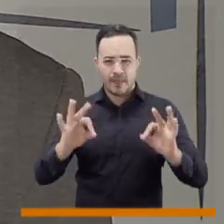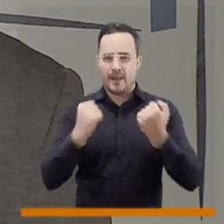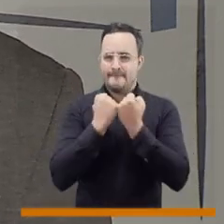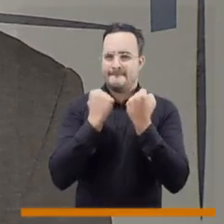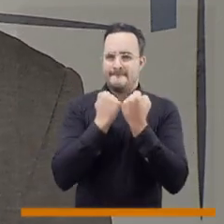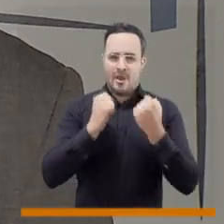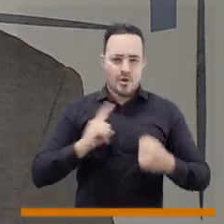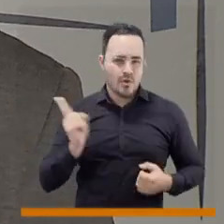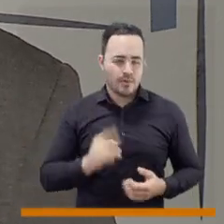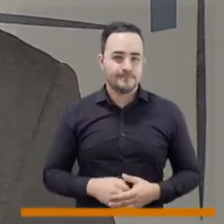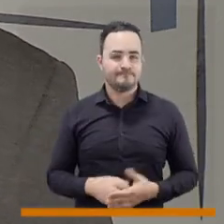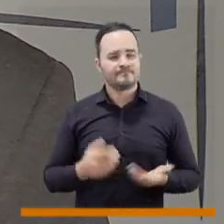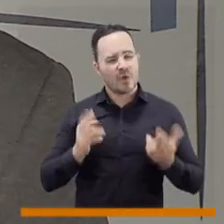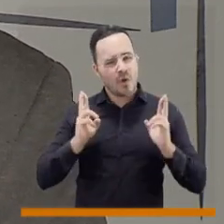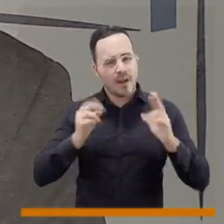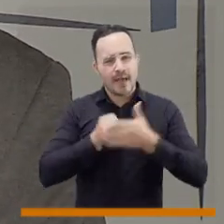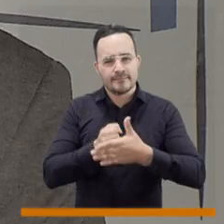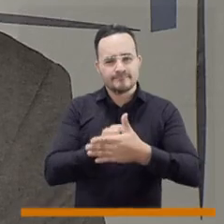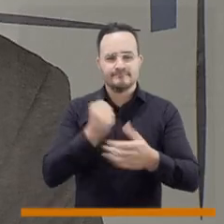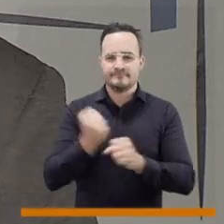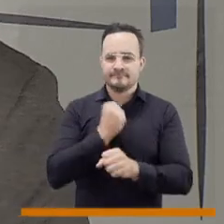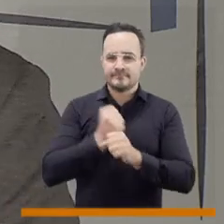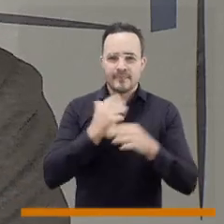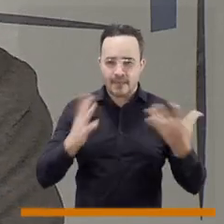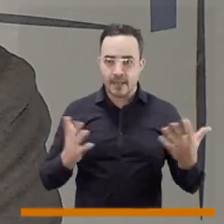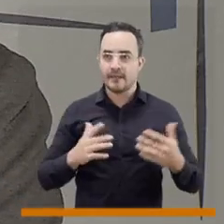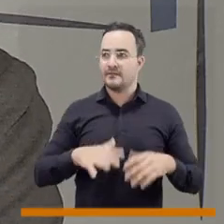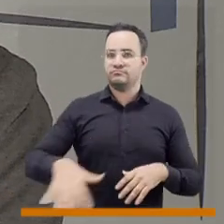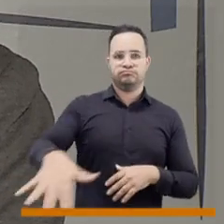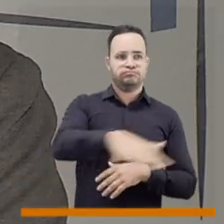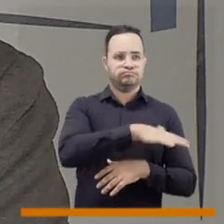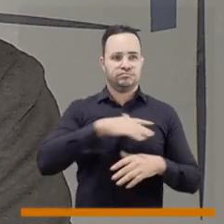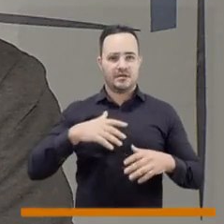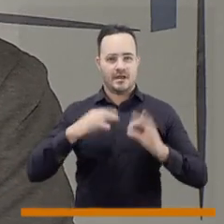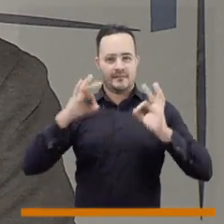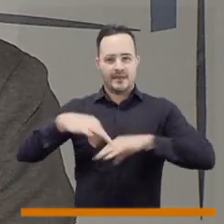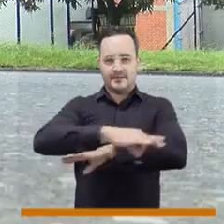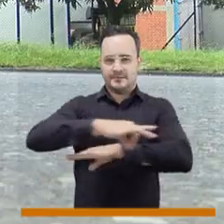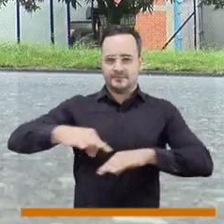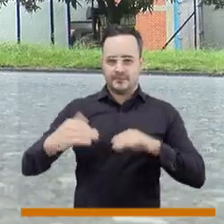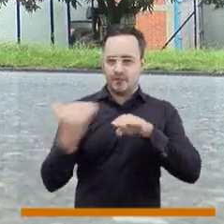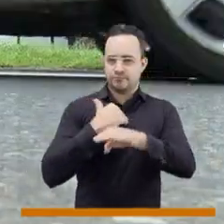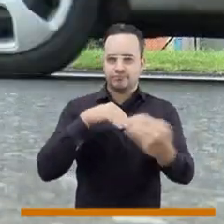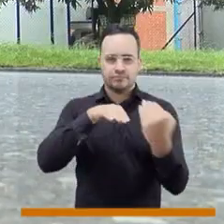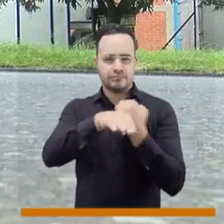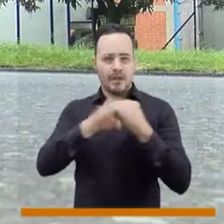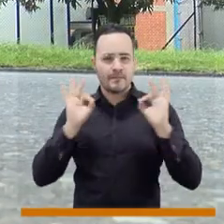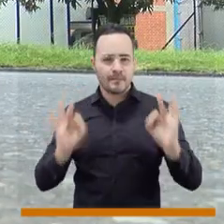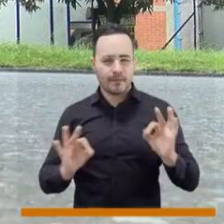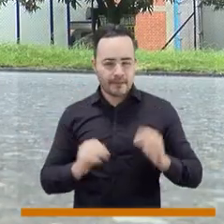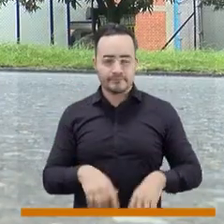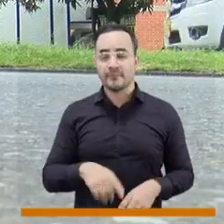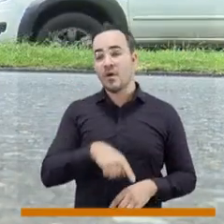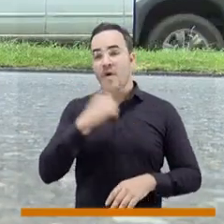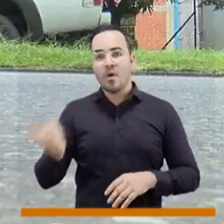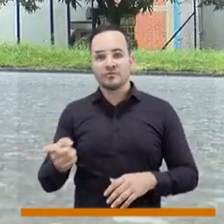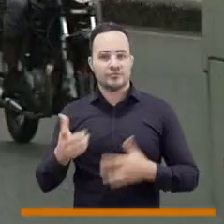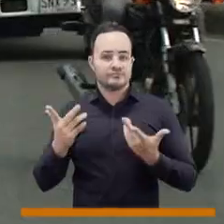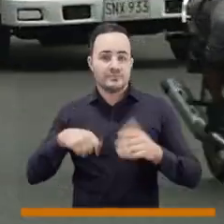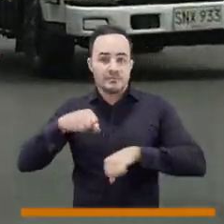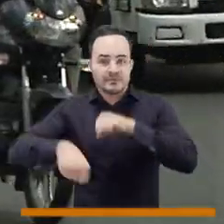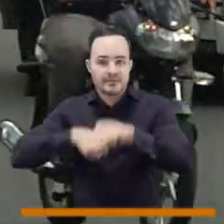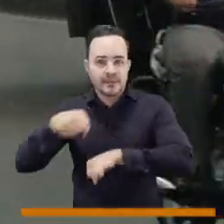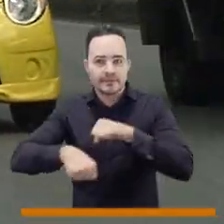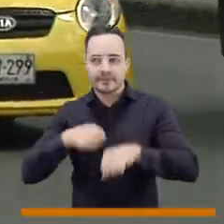desbotellamiento de la ciudad, hay que trabajar en función de construir más infraestructura vial, más vías, pero con soluciones para el sistema